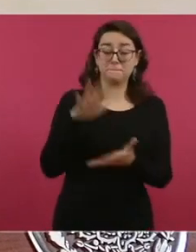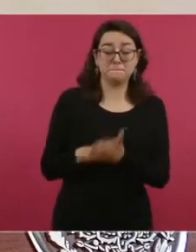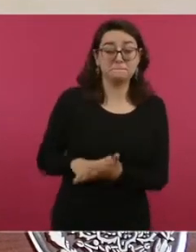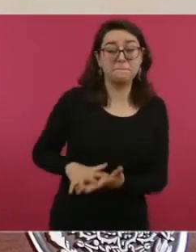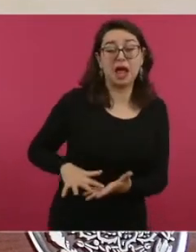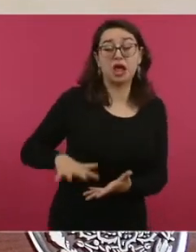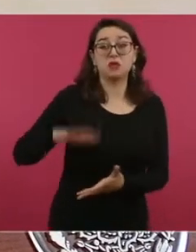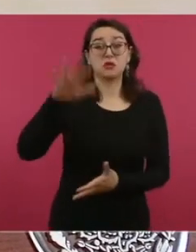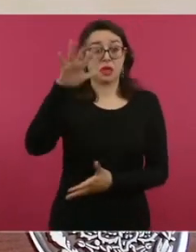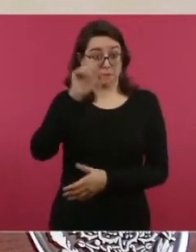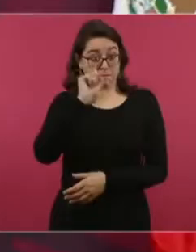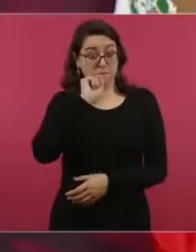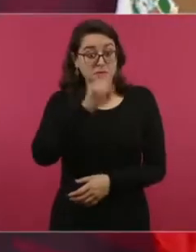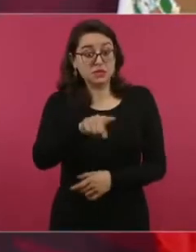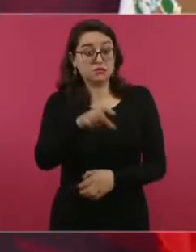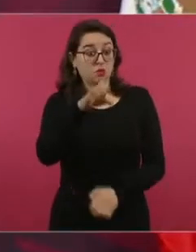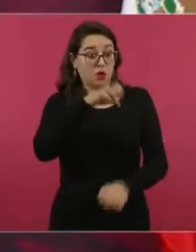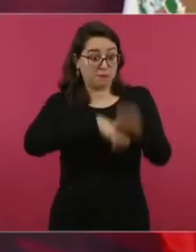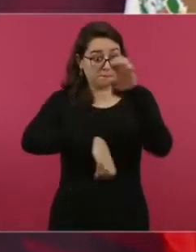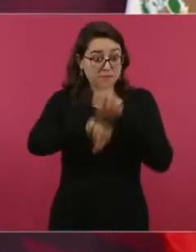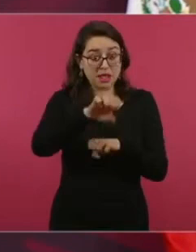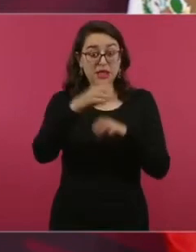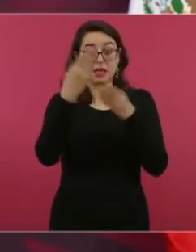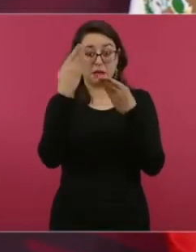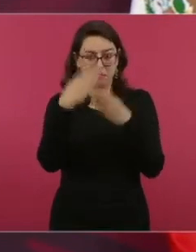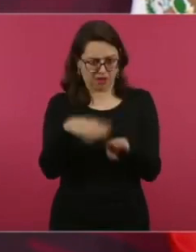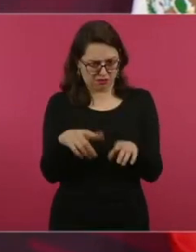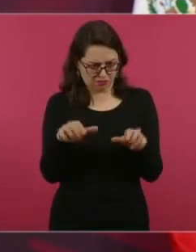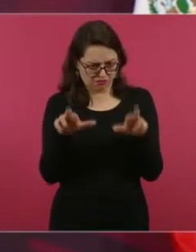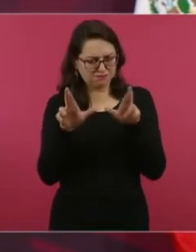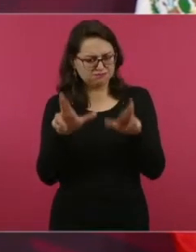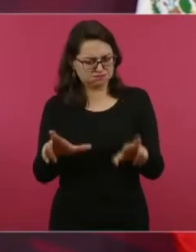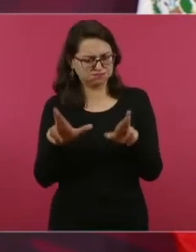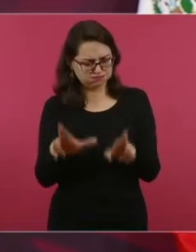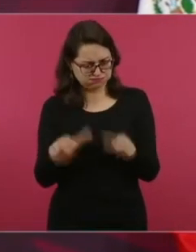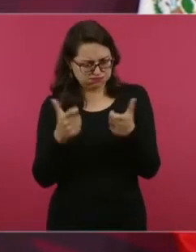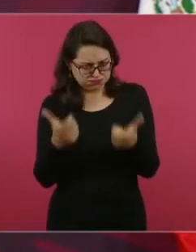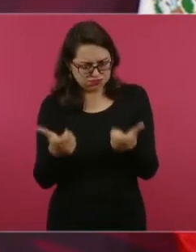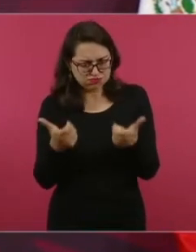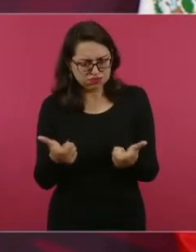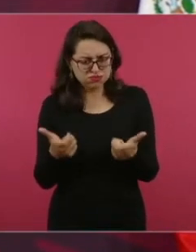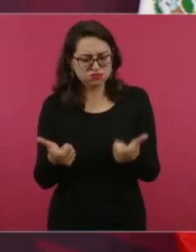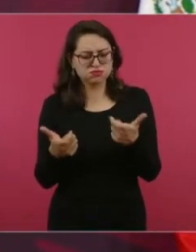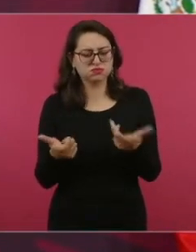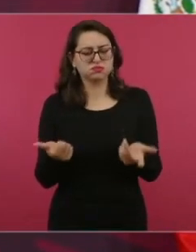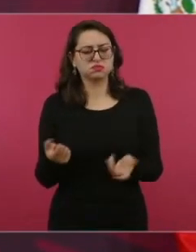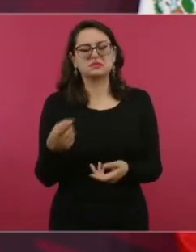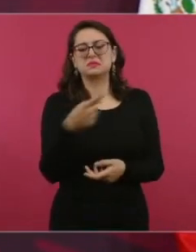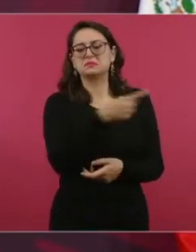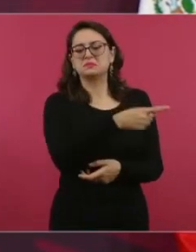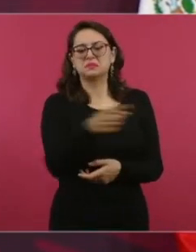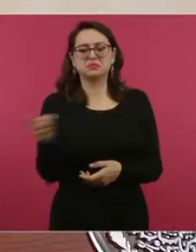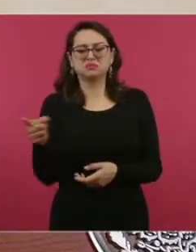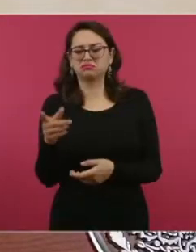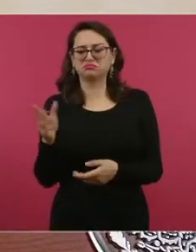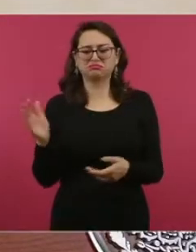de México, están haciendo negocios.